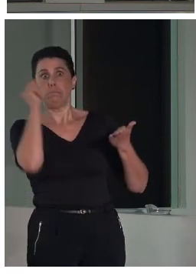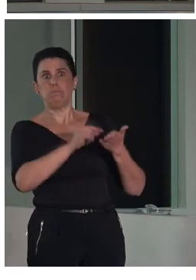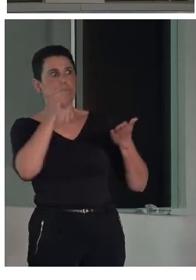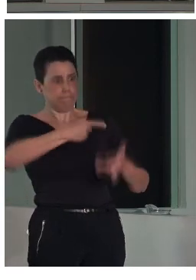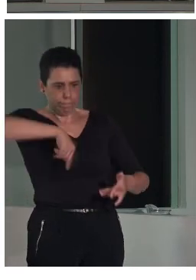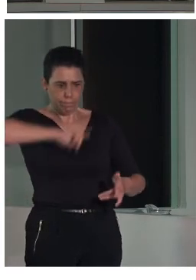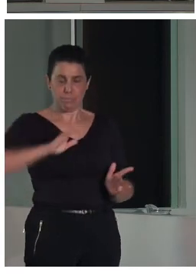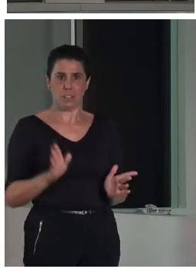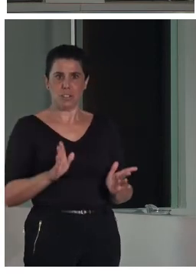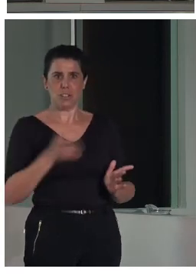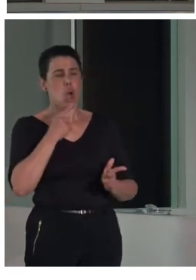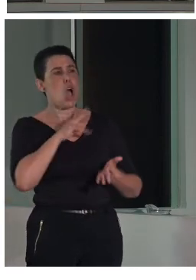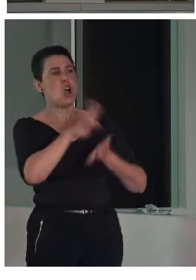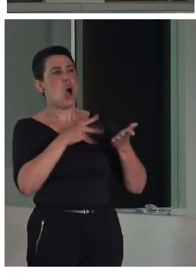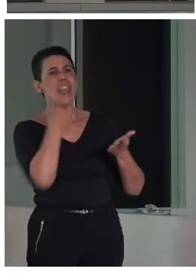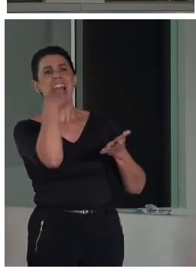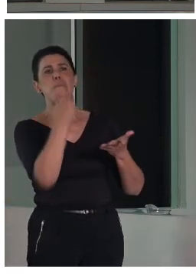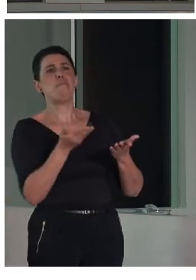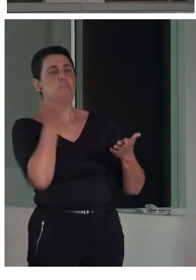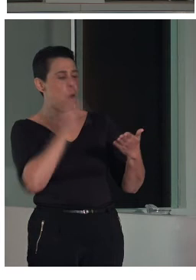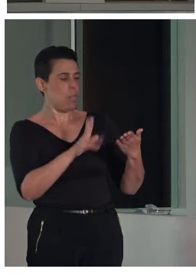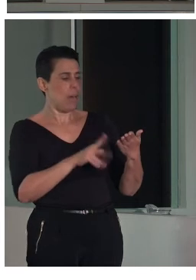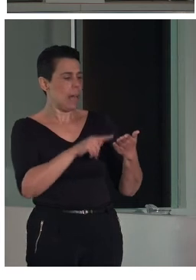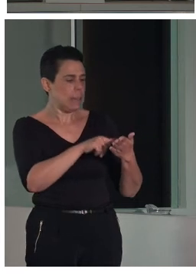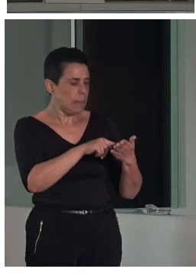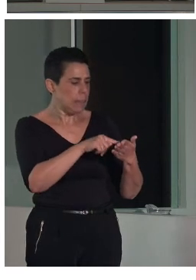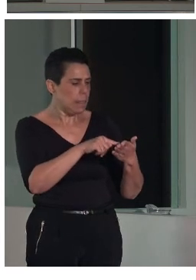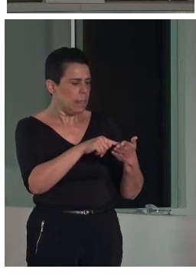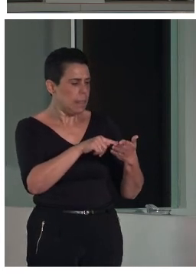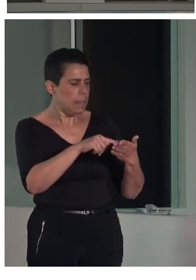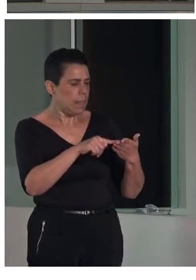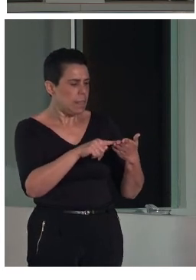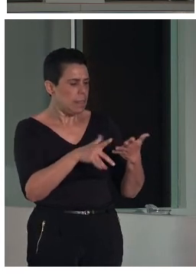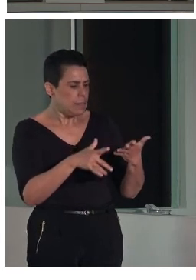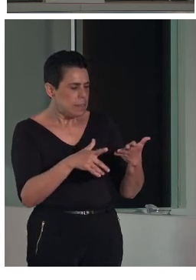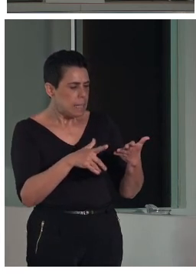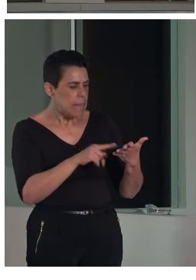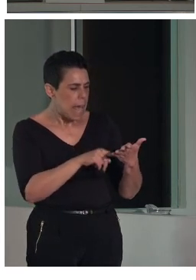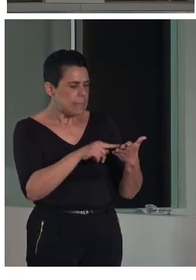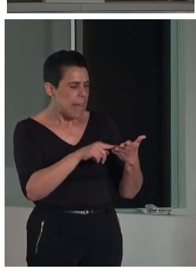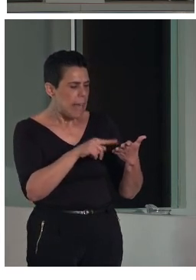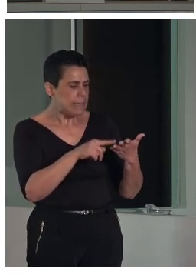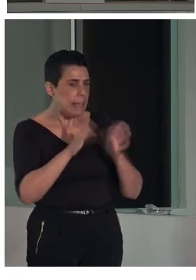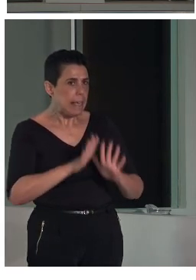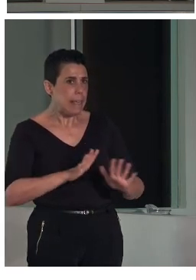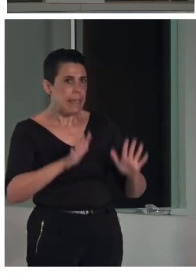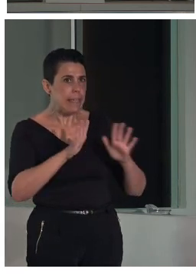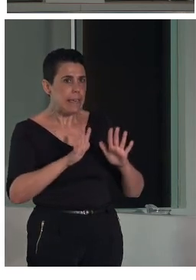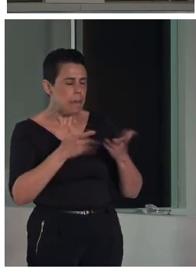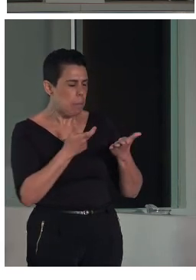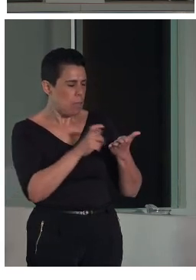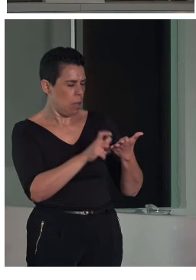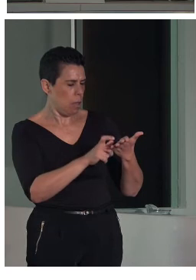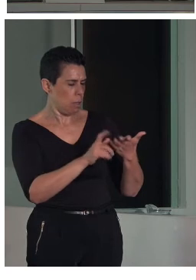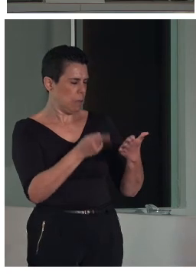leen en alto, apoyándose con el dedo, despacio, silabeando, procesando la palabra que han leído